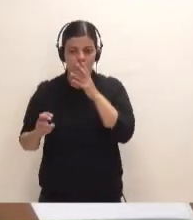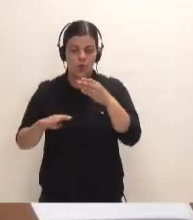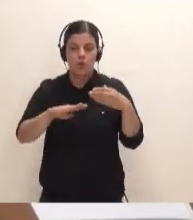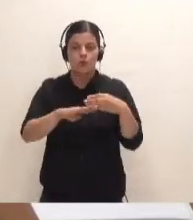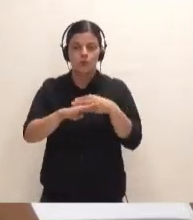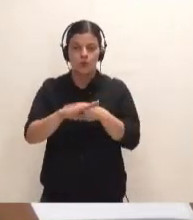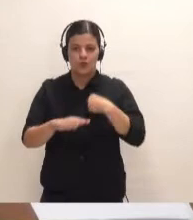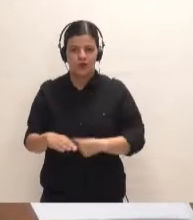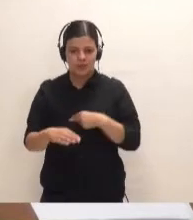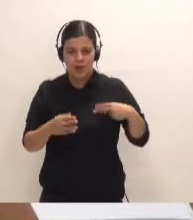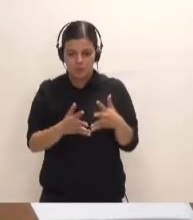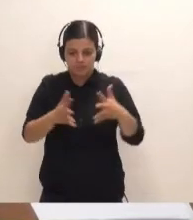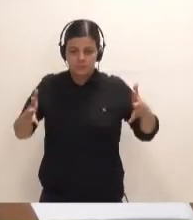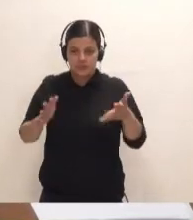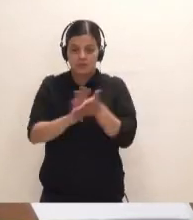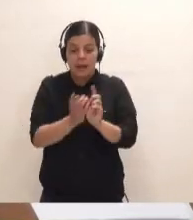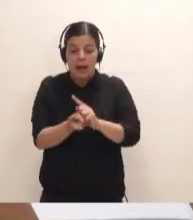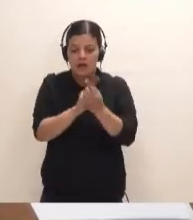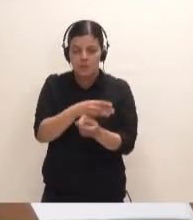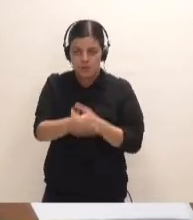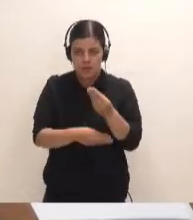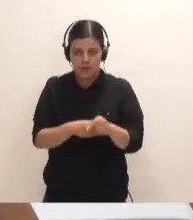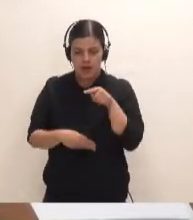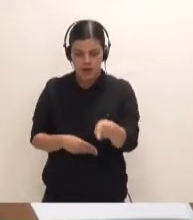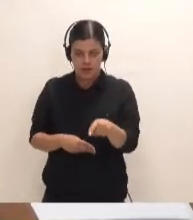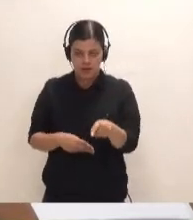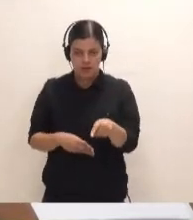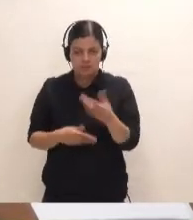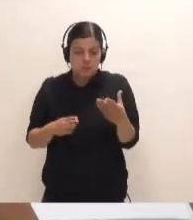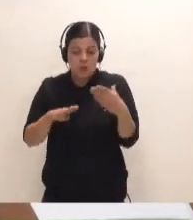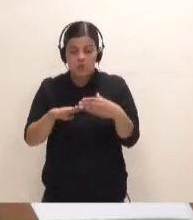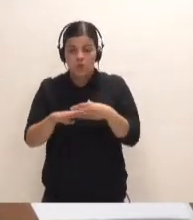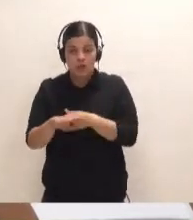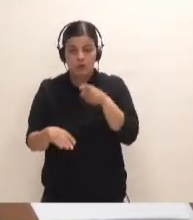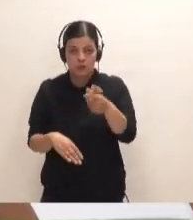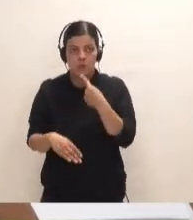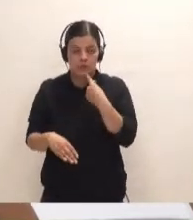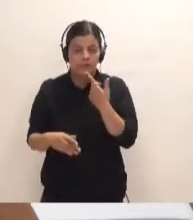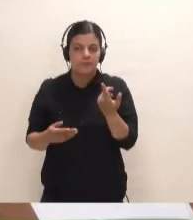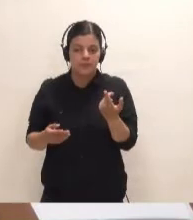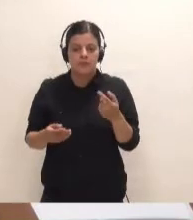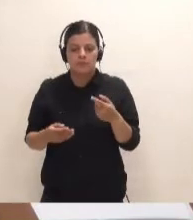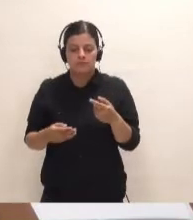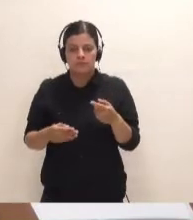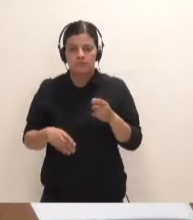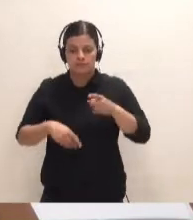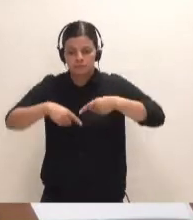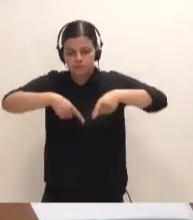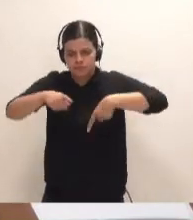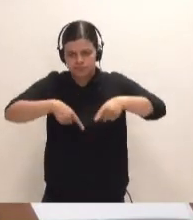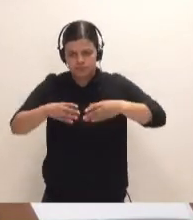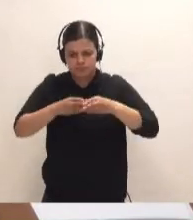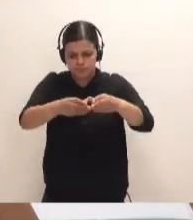los cristianos, hacer cambios en aquel puerto, era un puerto que se preveía que iba a aumentar en tráfico